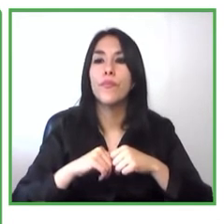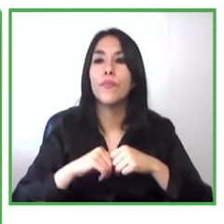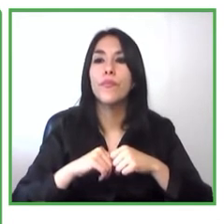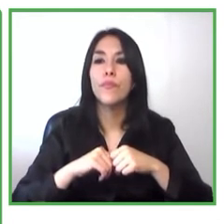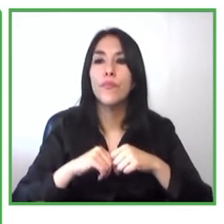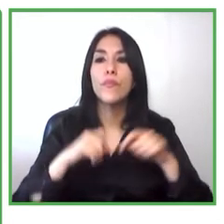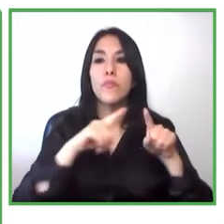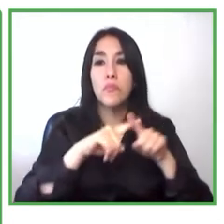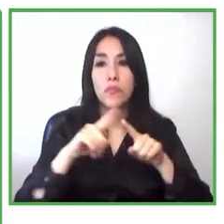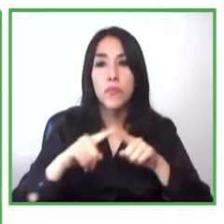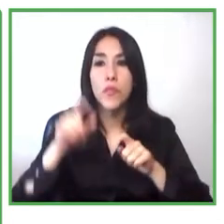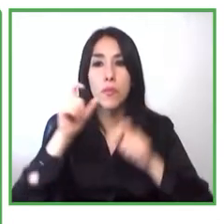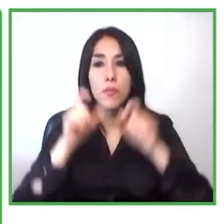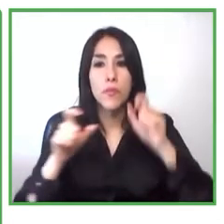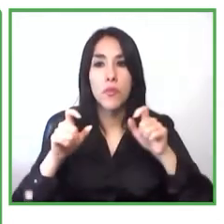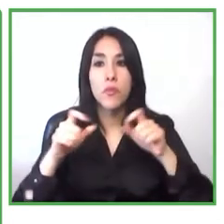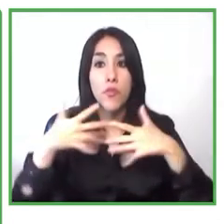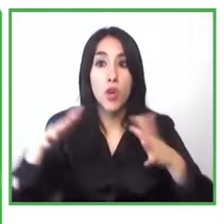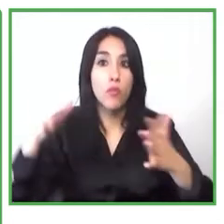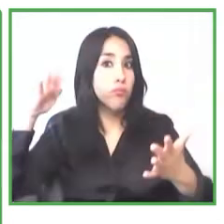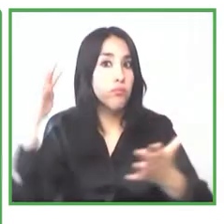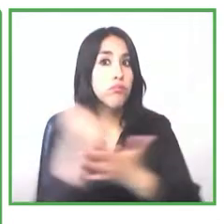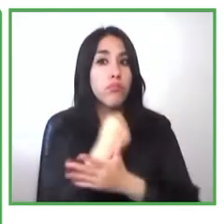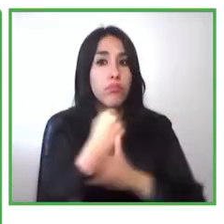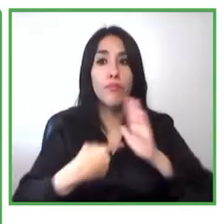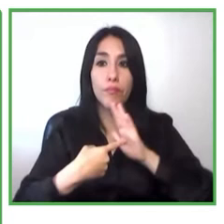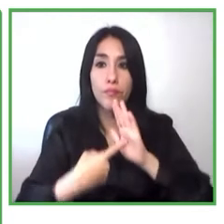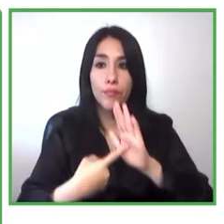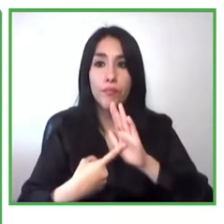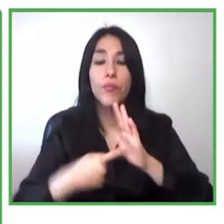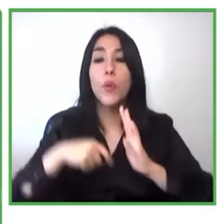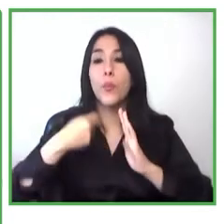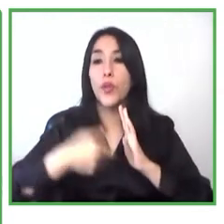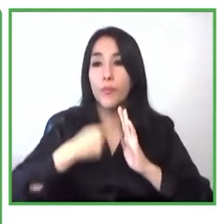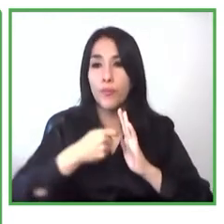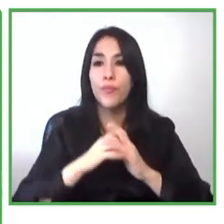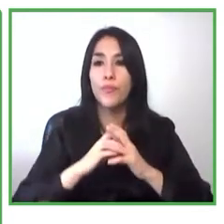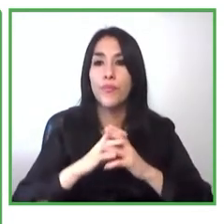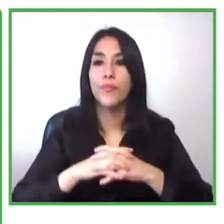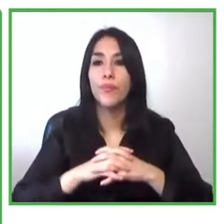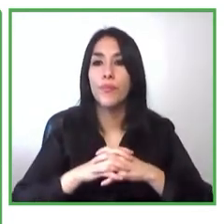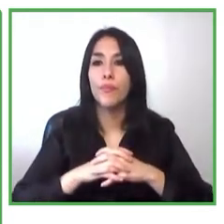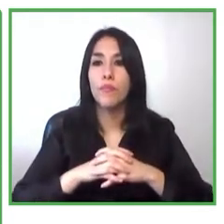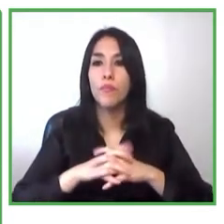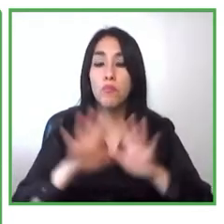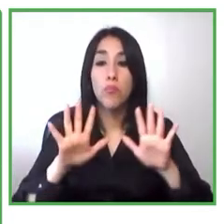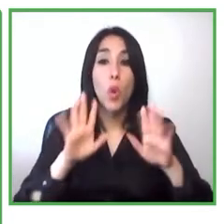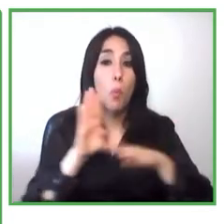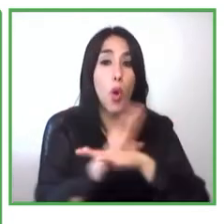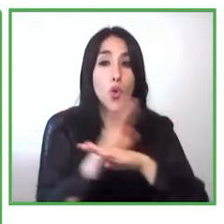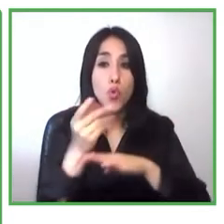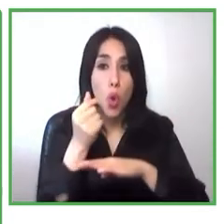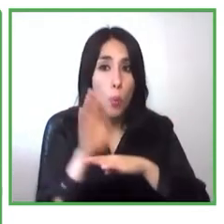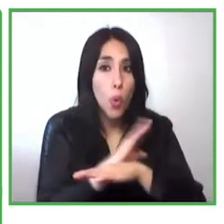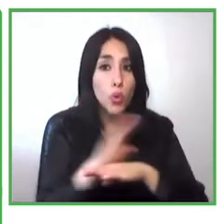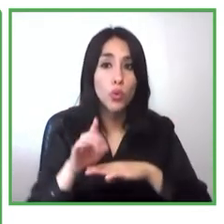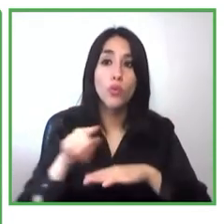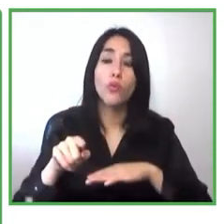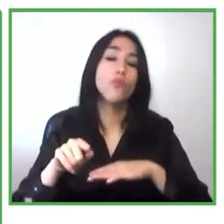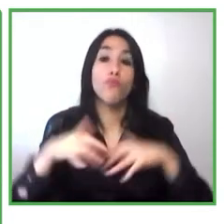un plan de negocio robusto que les ha ayudado a recibir apoyo especializado